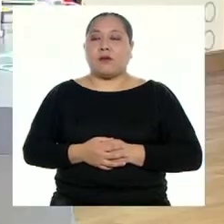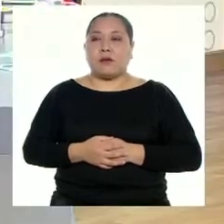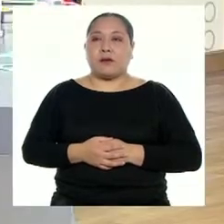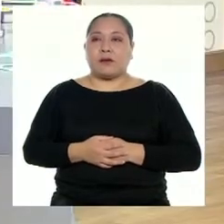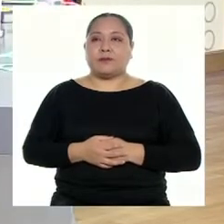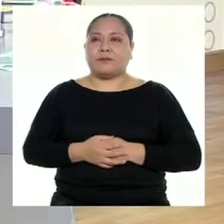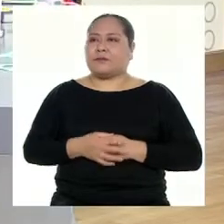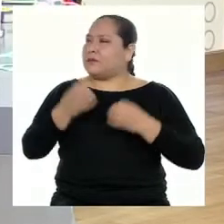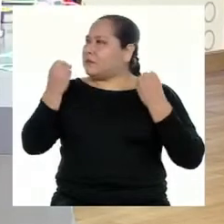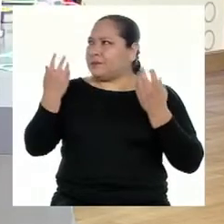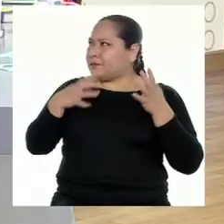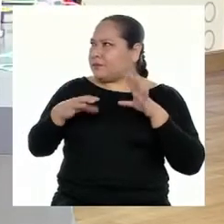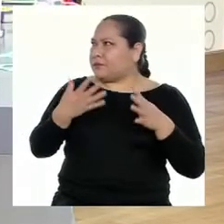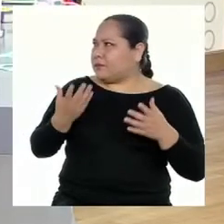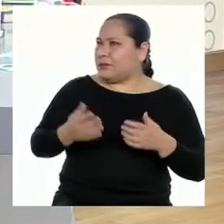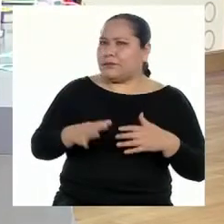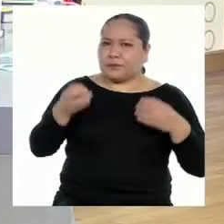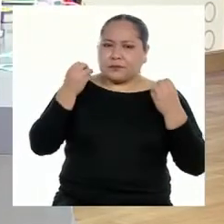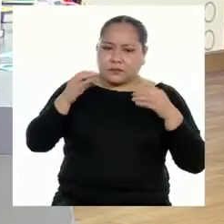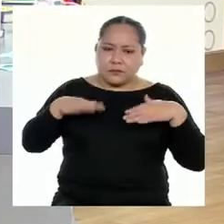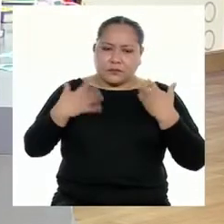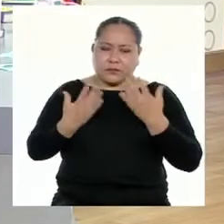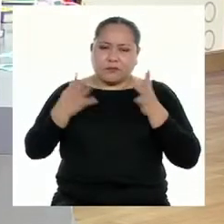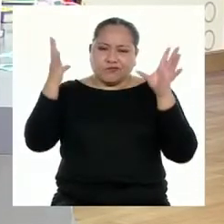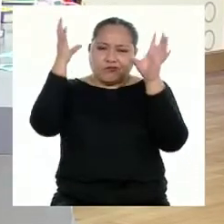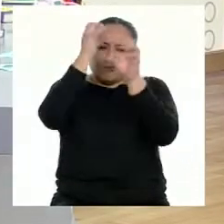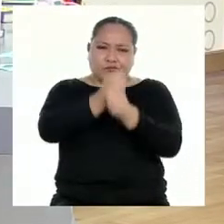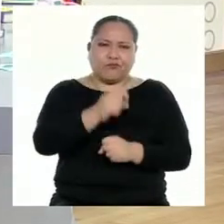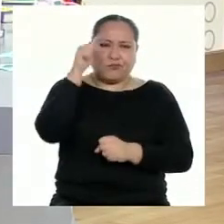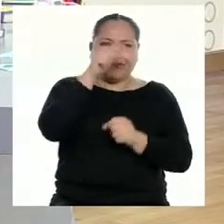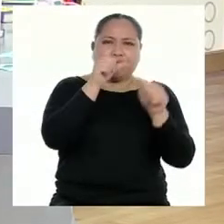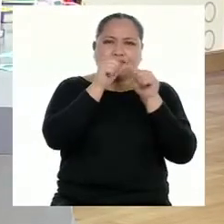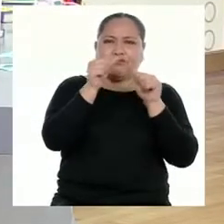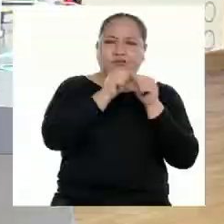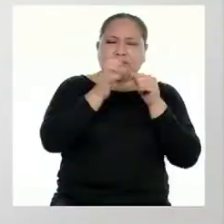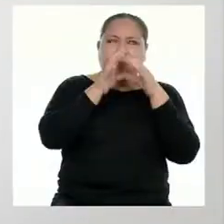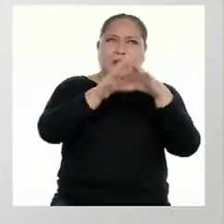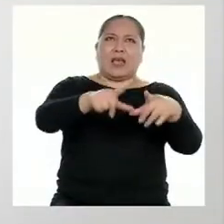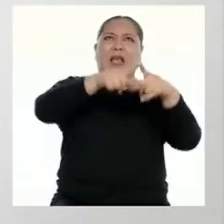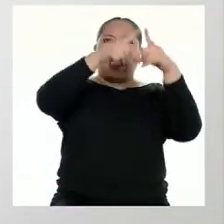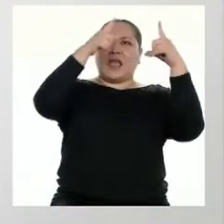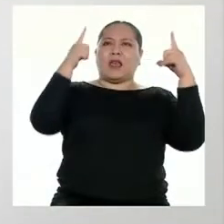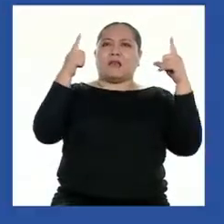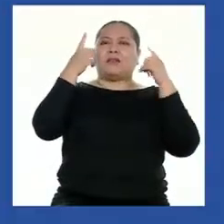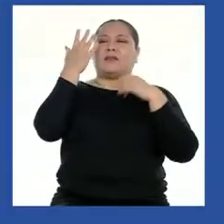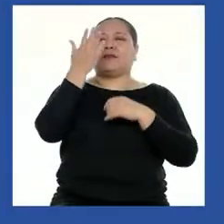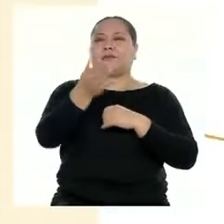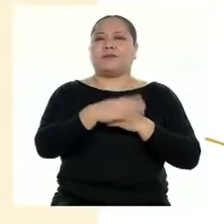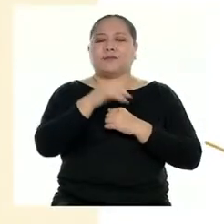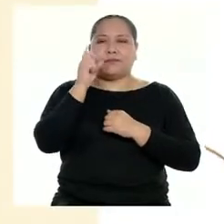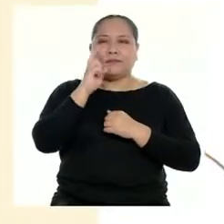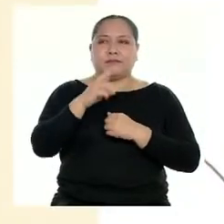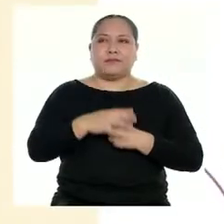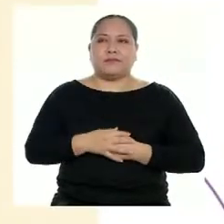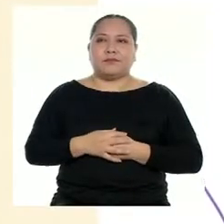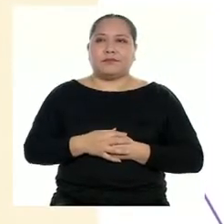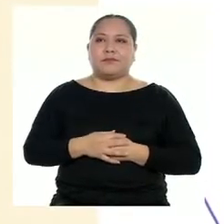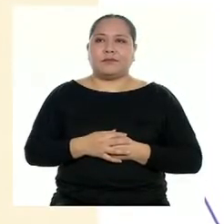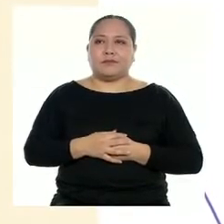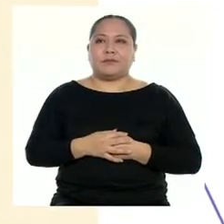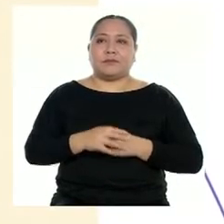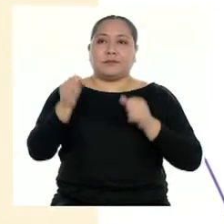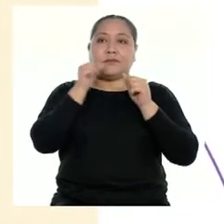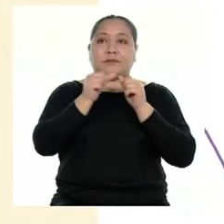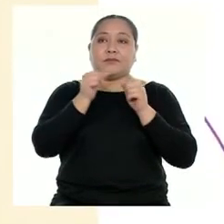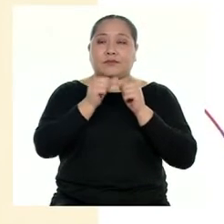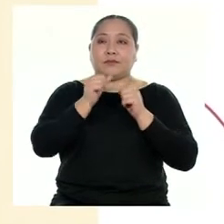¿Y cómo sería? ¿Cómo podríamos abreviar esas cantidades grandes? A eso vamos. Los